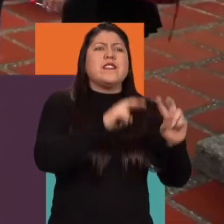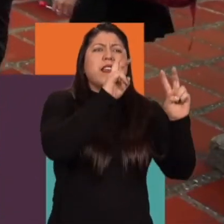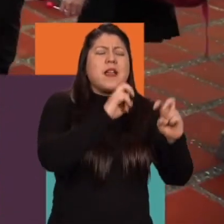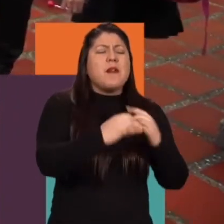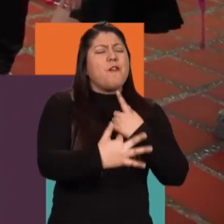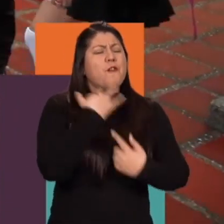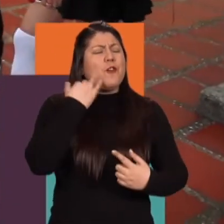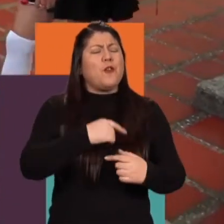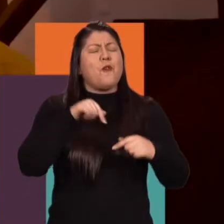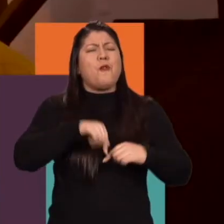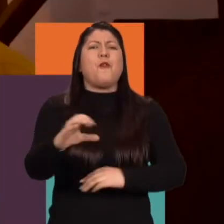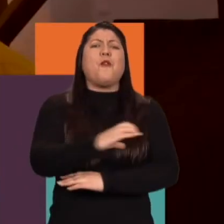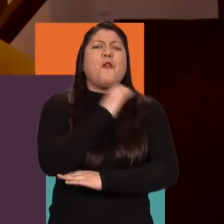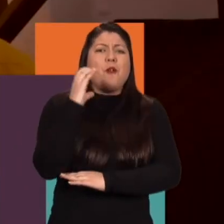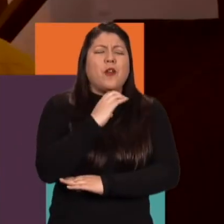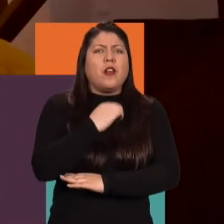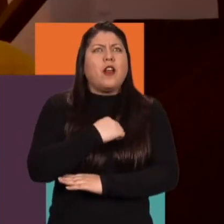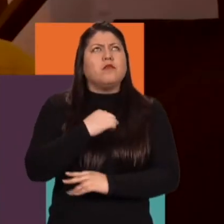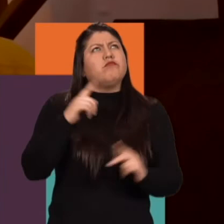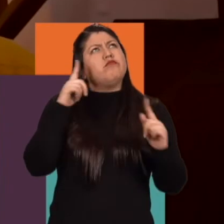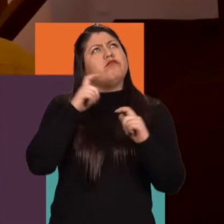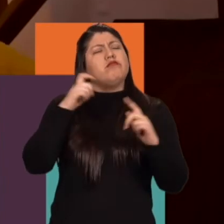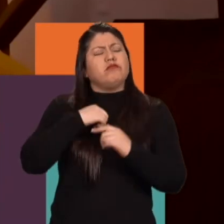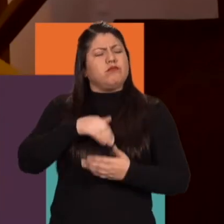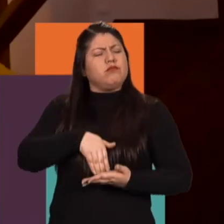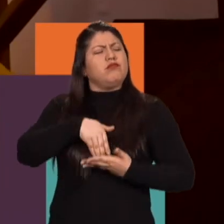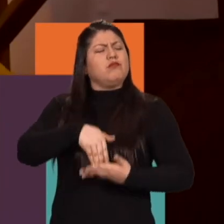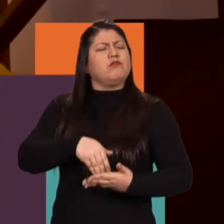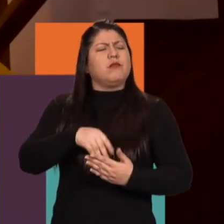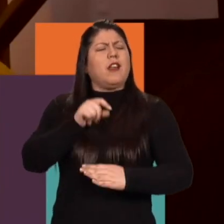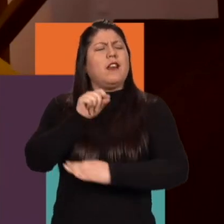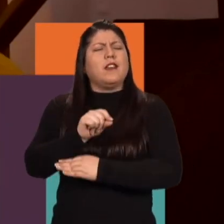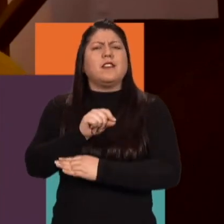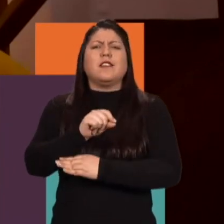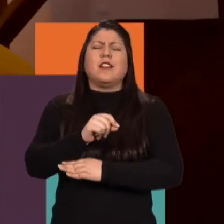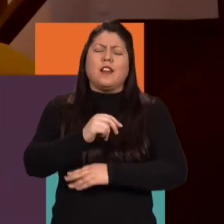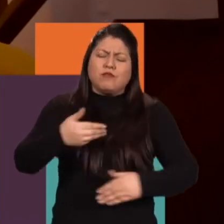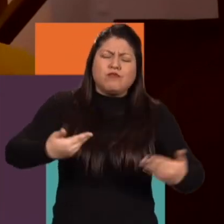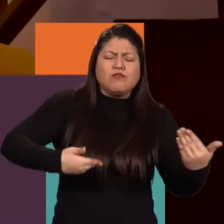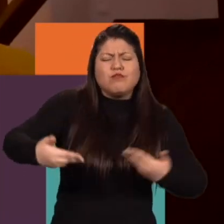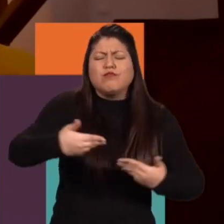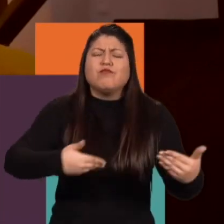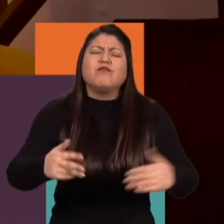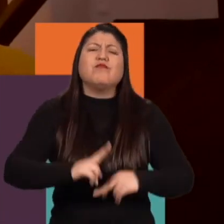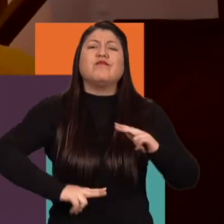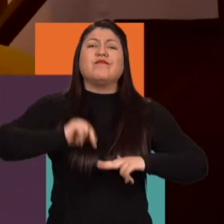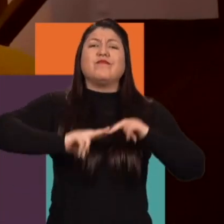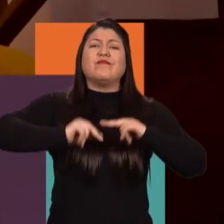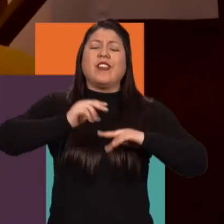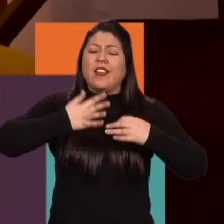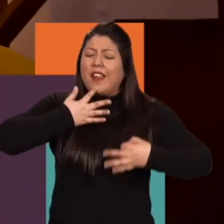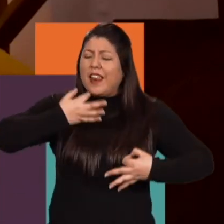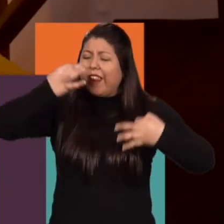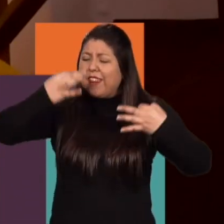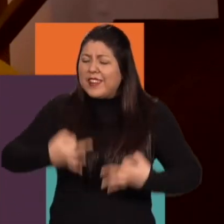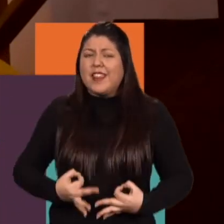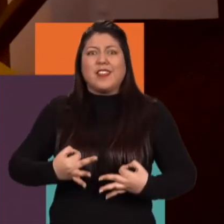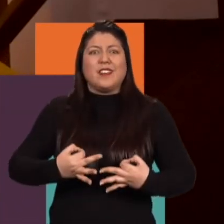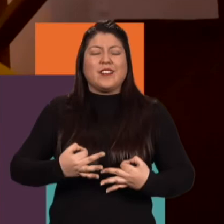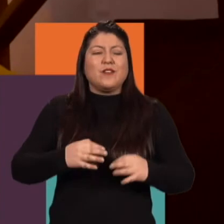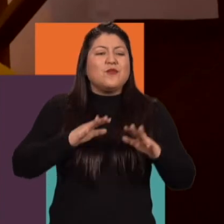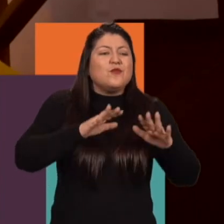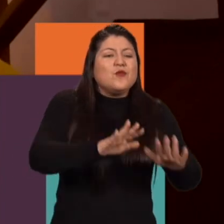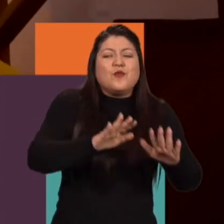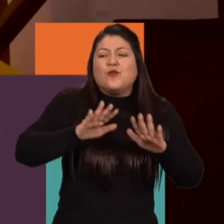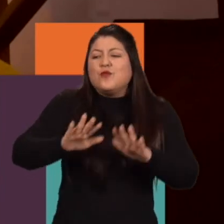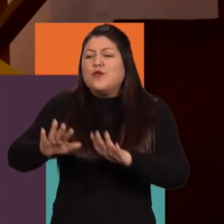justamente ahora que podemos afrontar los temas que nos afectan a diario como país y así generar un pensamiento crítico en el público que los lleve a